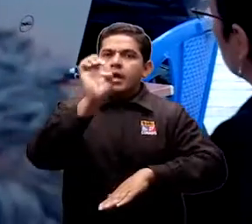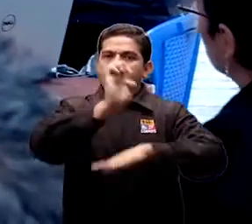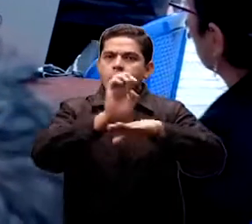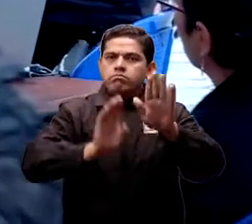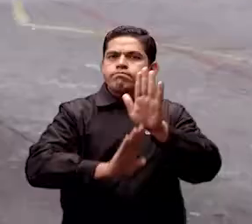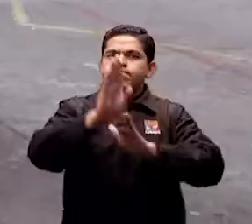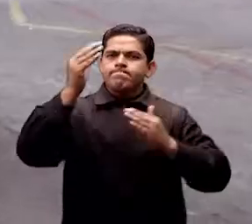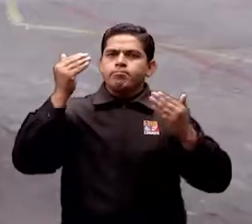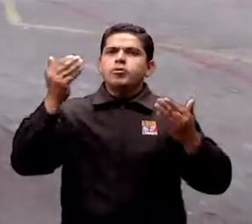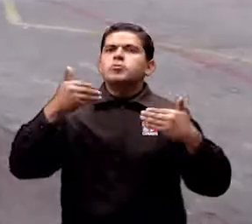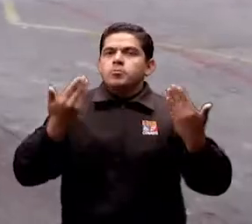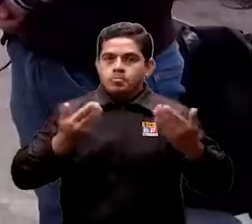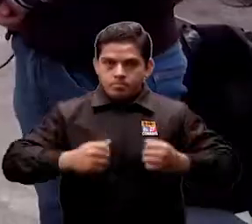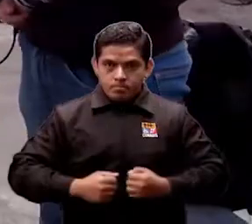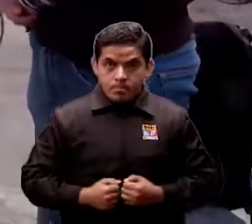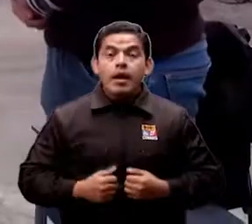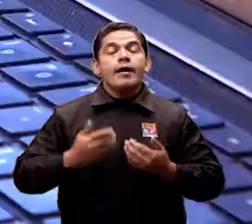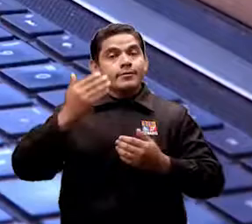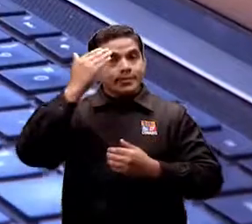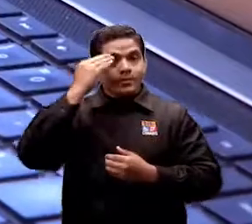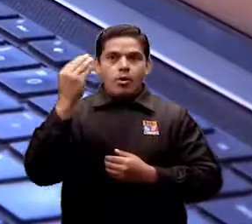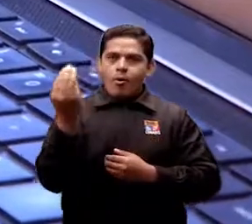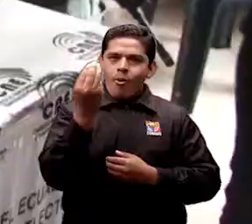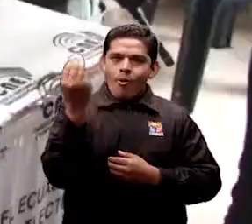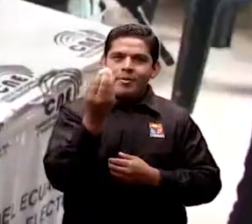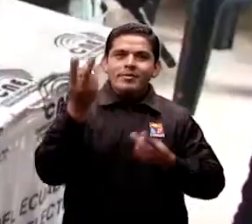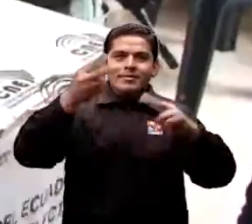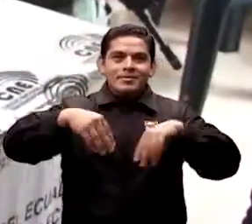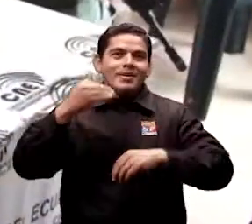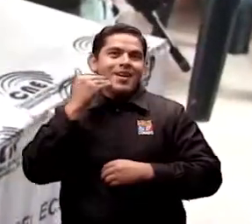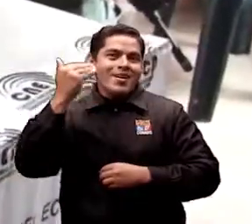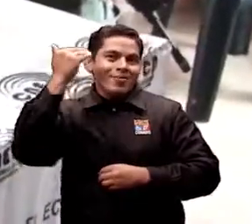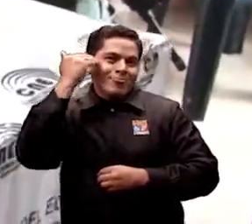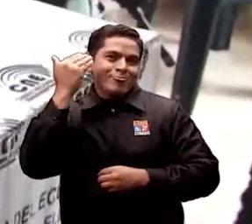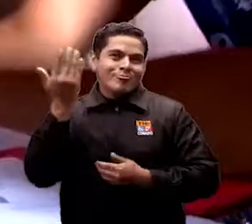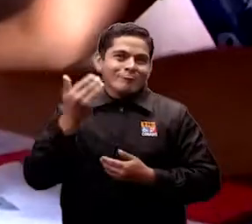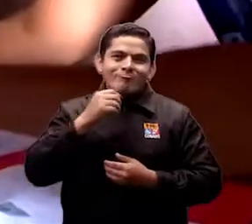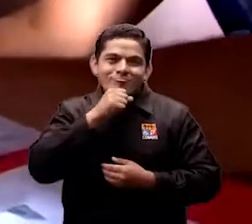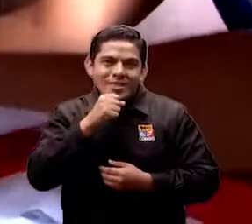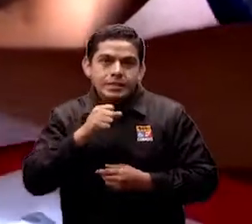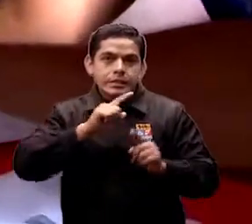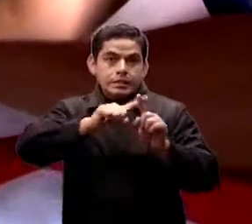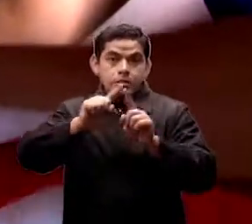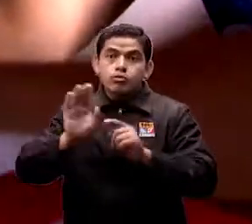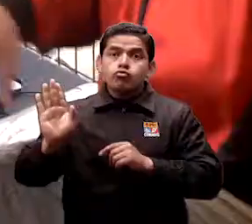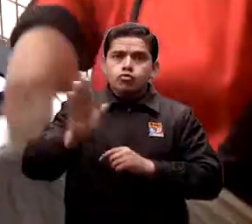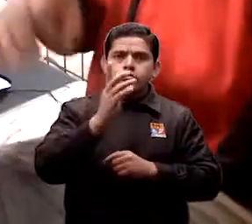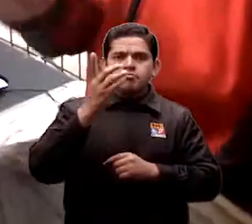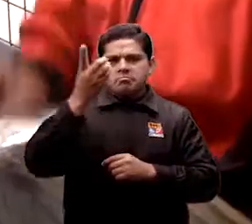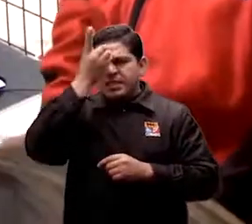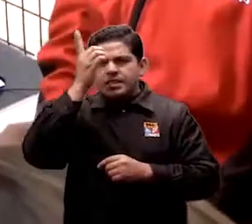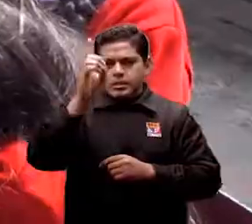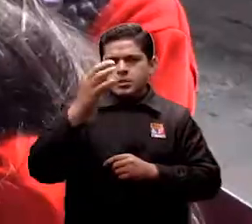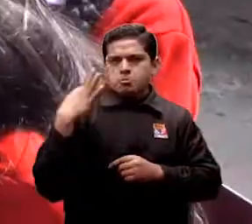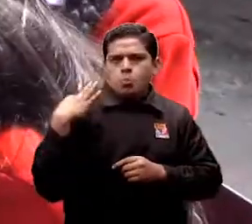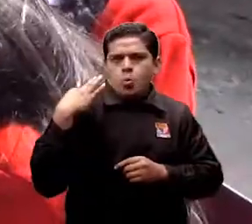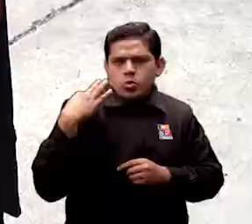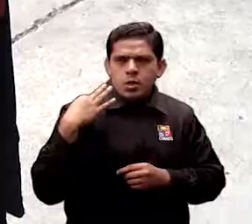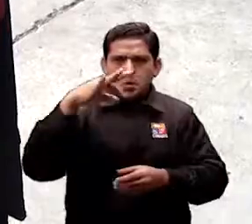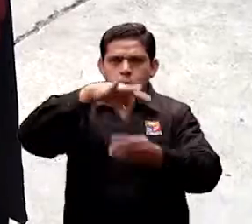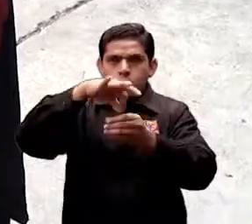político del país. En este contexto, la juventud y las personas adultas mayores que tienen el derecho al voto facultativo